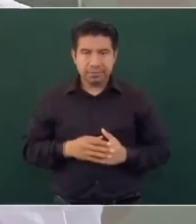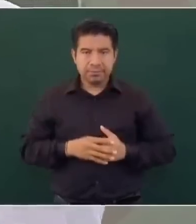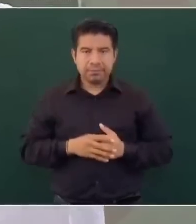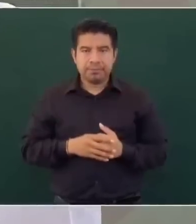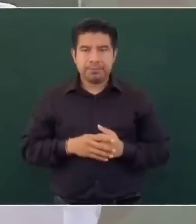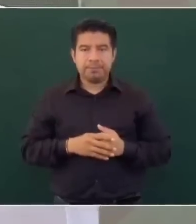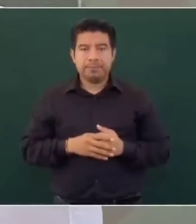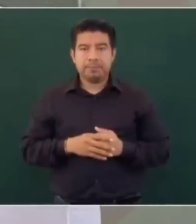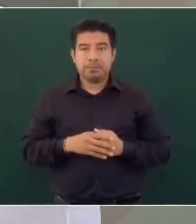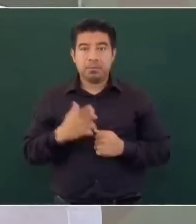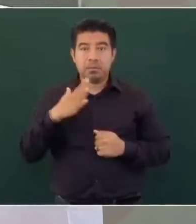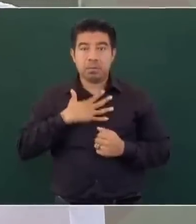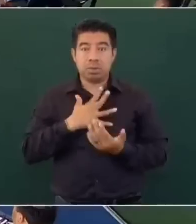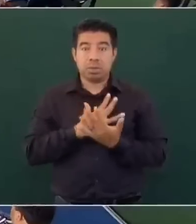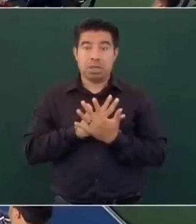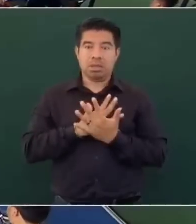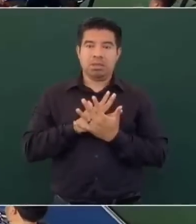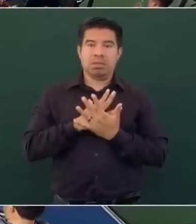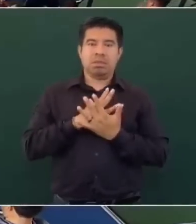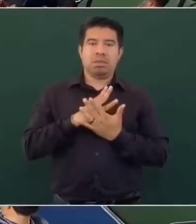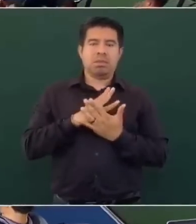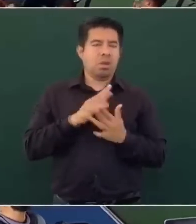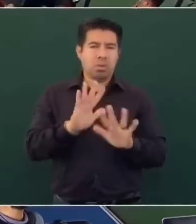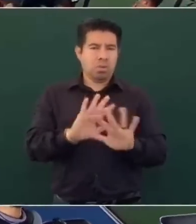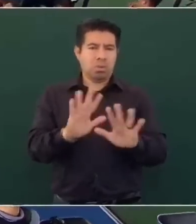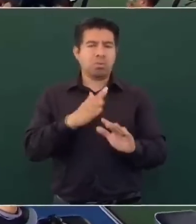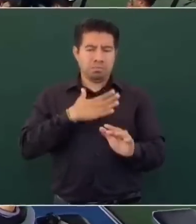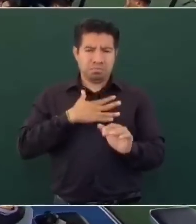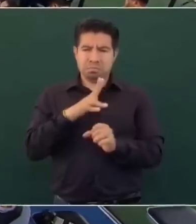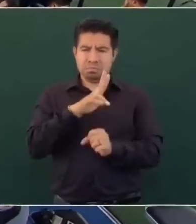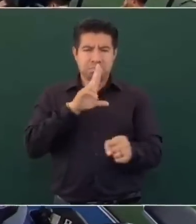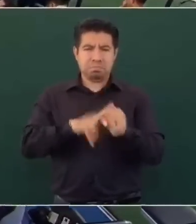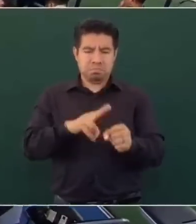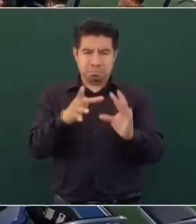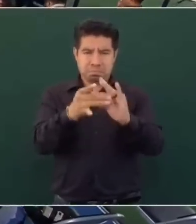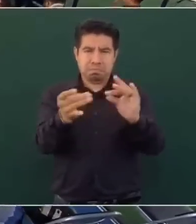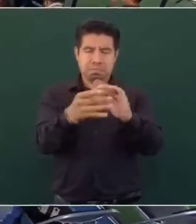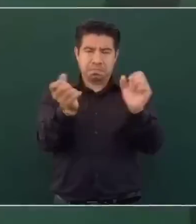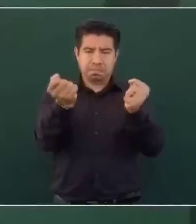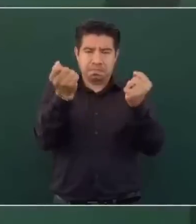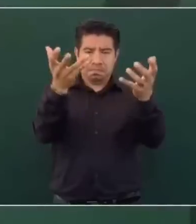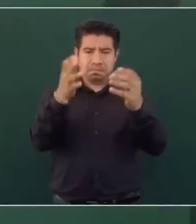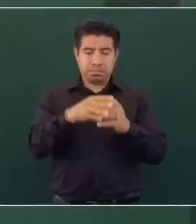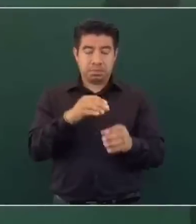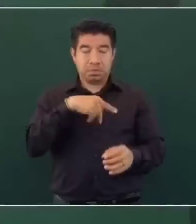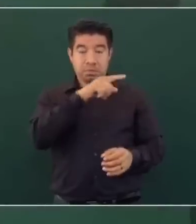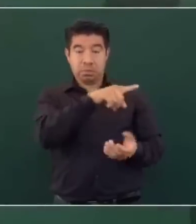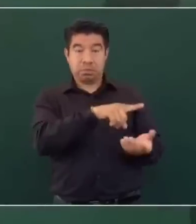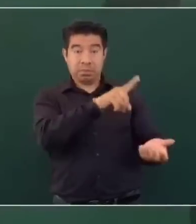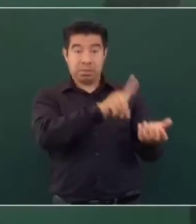no exagero, la mayoría de ellos en lo íntimo